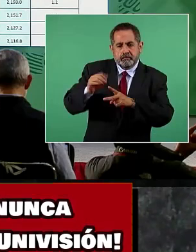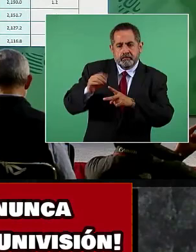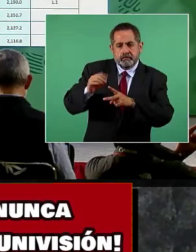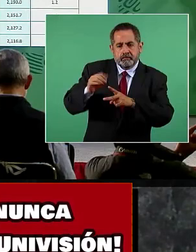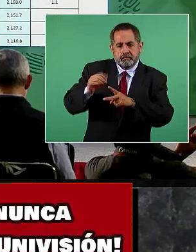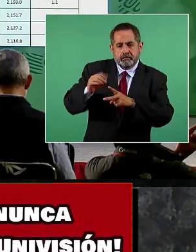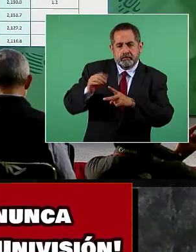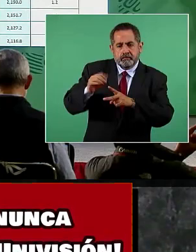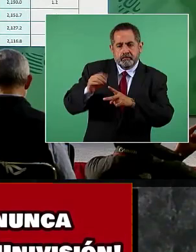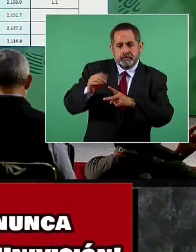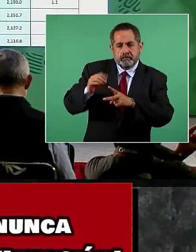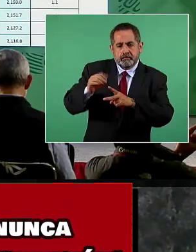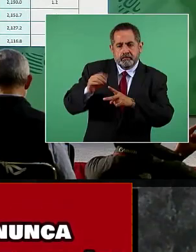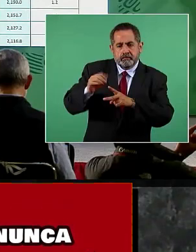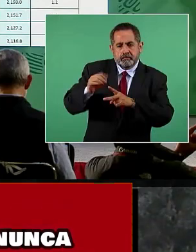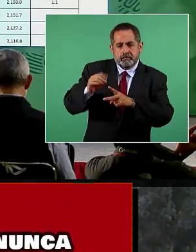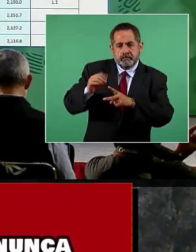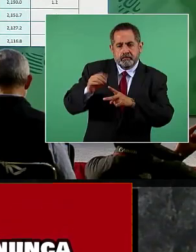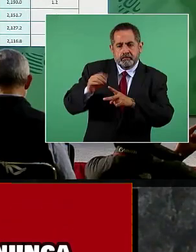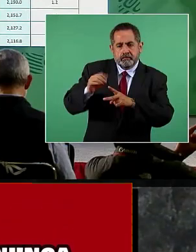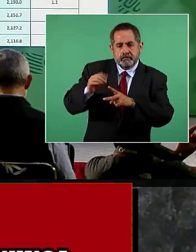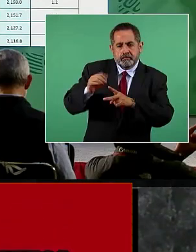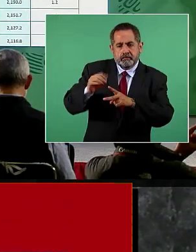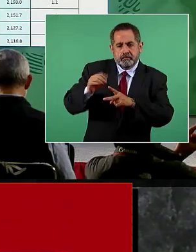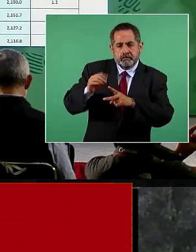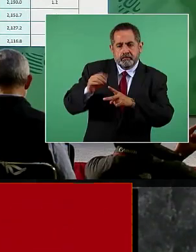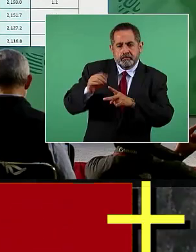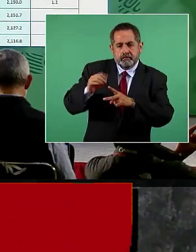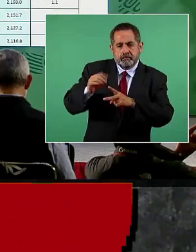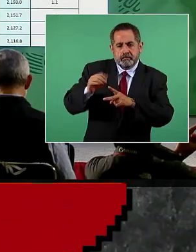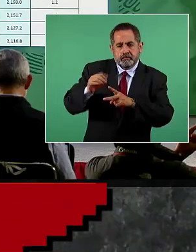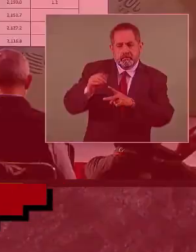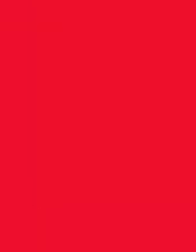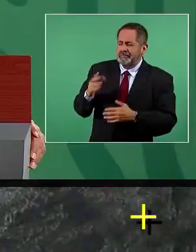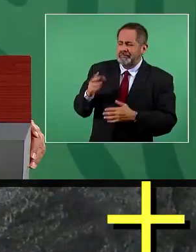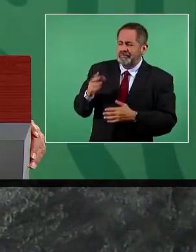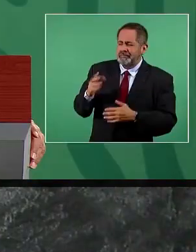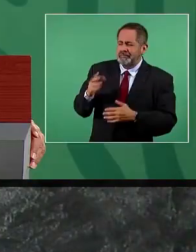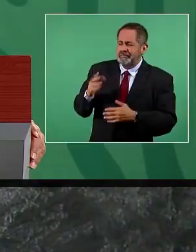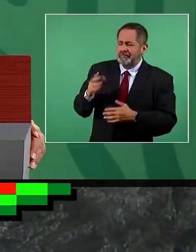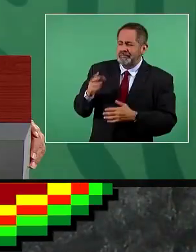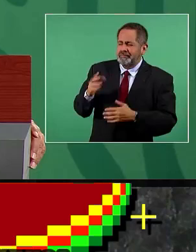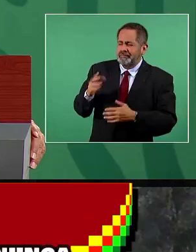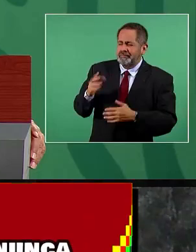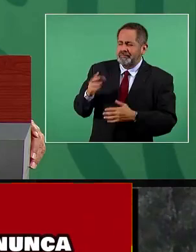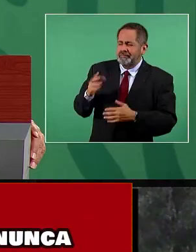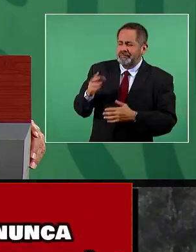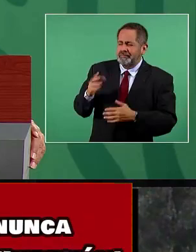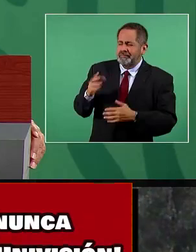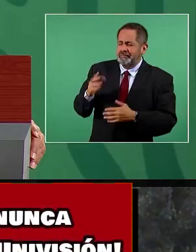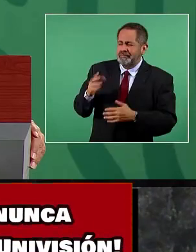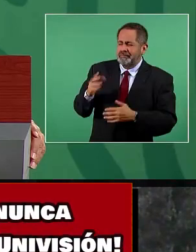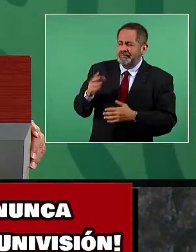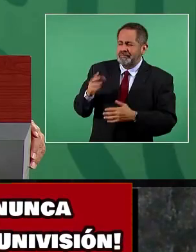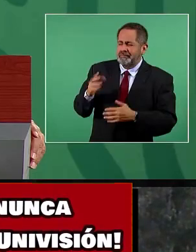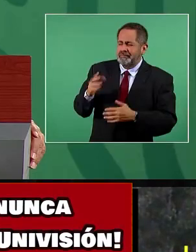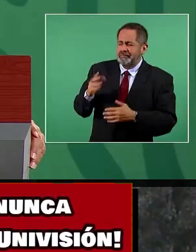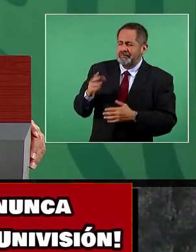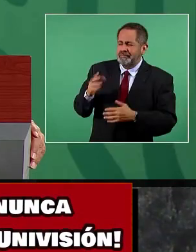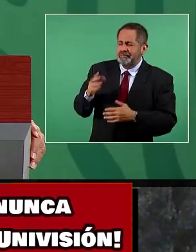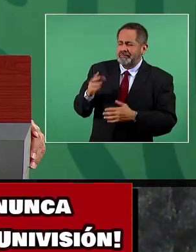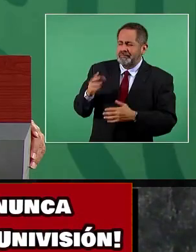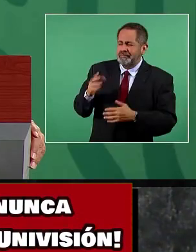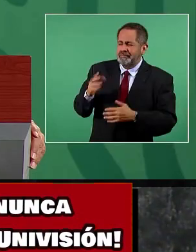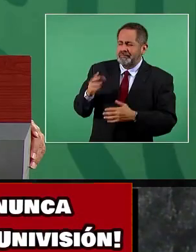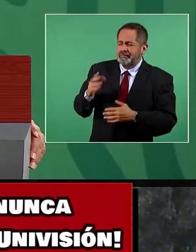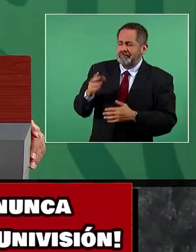queje de que en Hollywood ahora promueven la idea de que la droga divertida es la cocaína. Antes era la marihuana hasta que